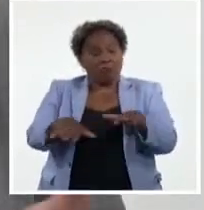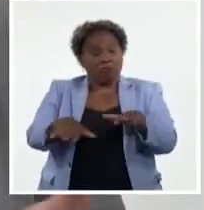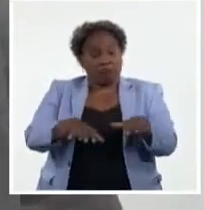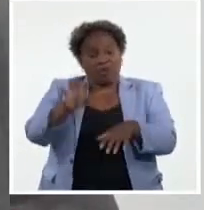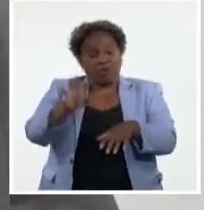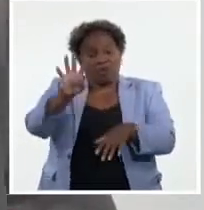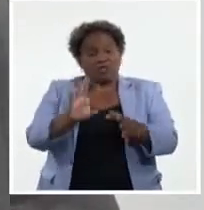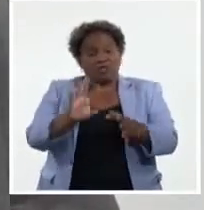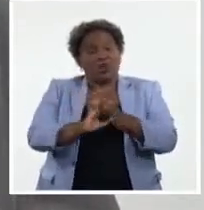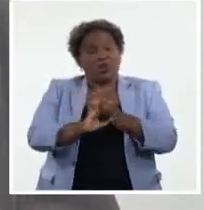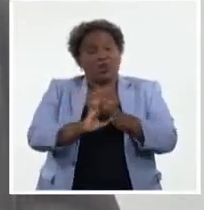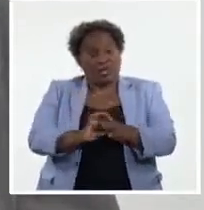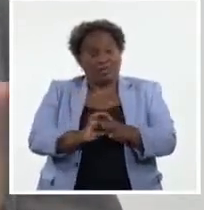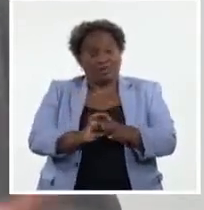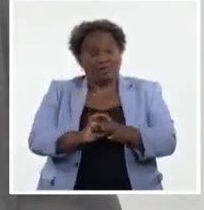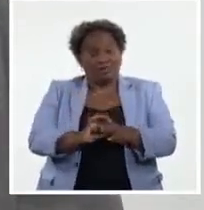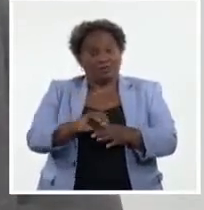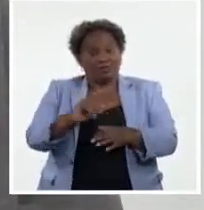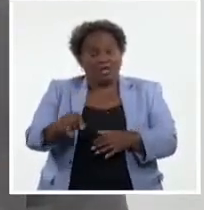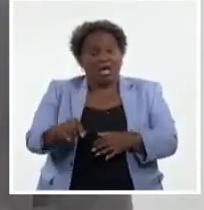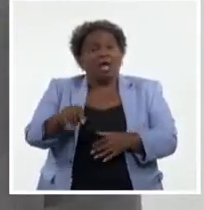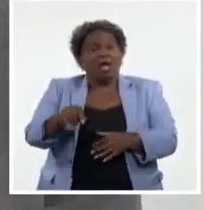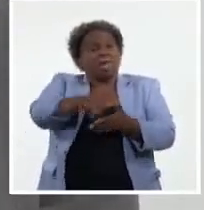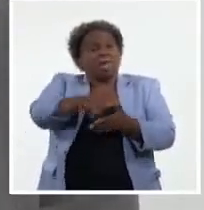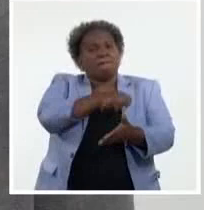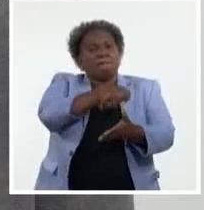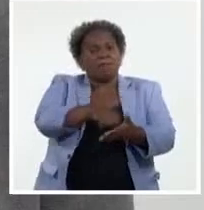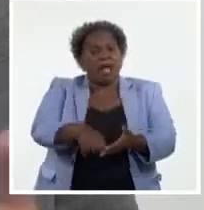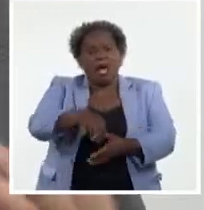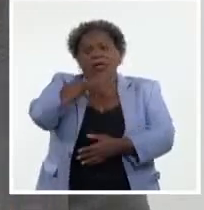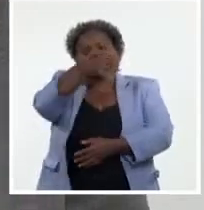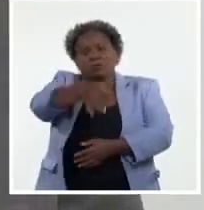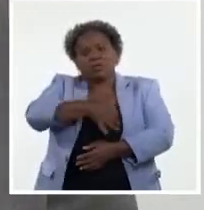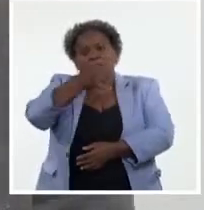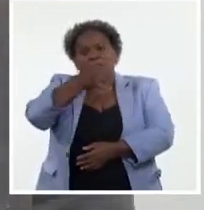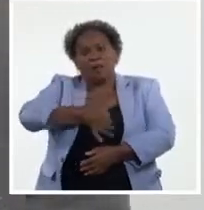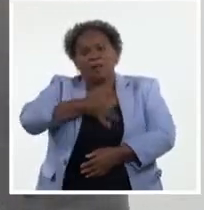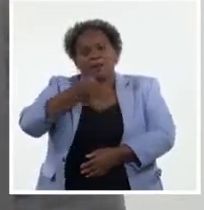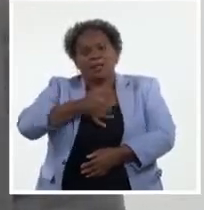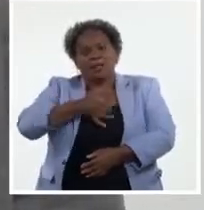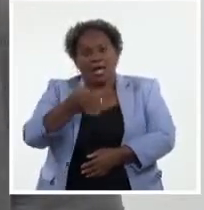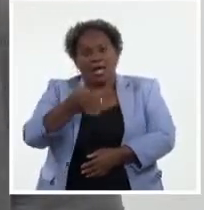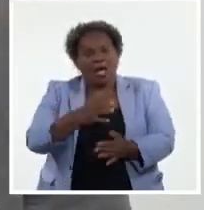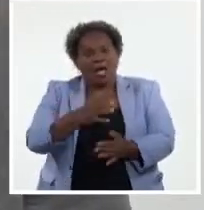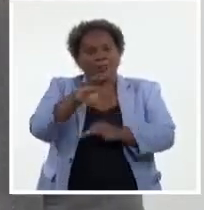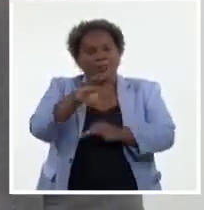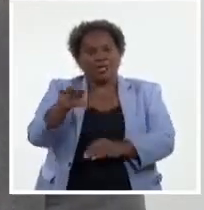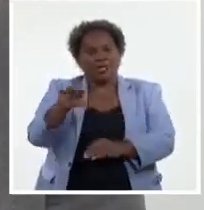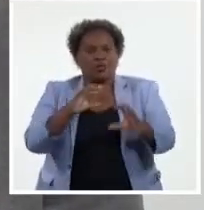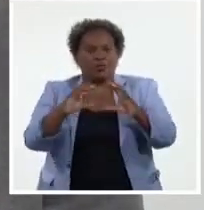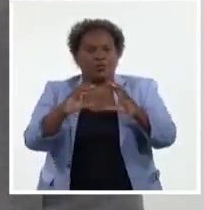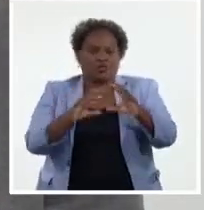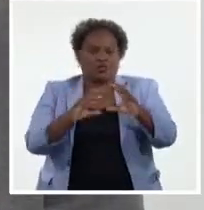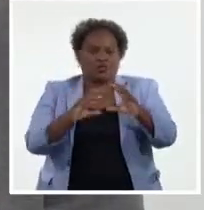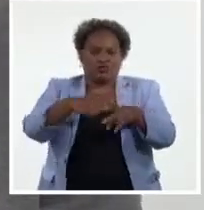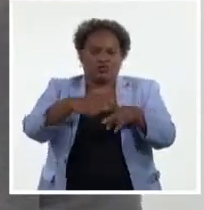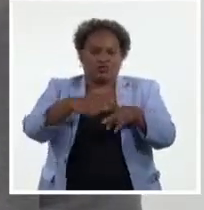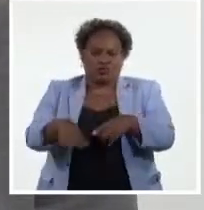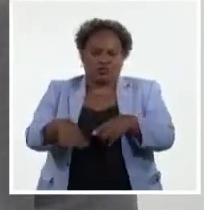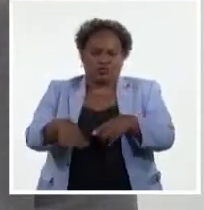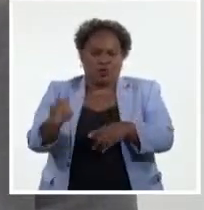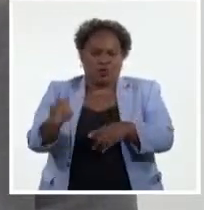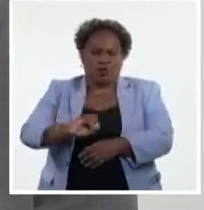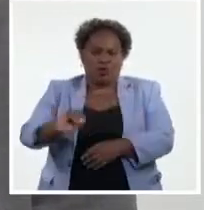supuesto, tenemos todo este plan que se ha venido explicando a través del Ministerio de Comunicaciones y de otros organismos respecto a la